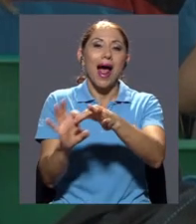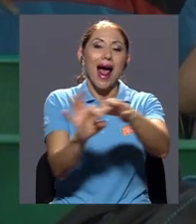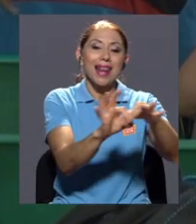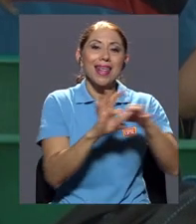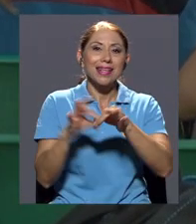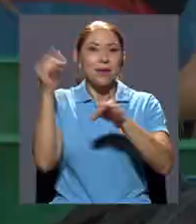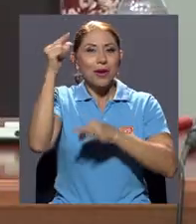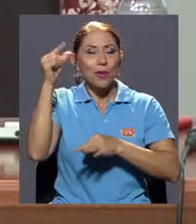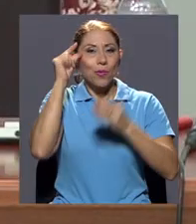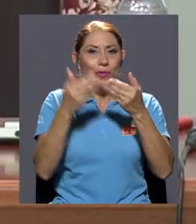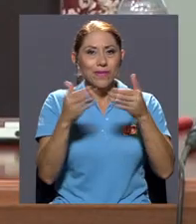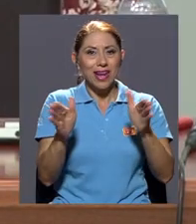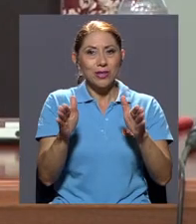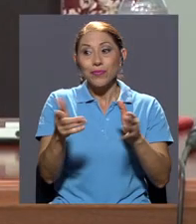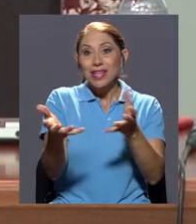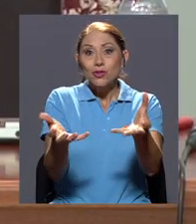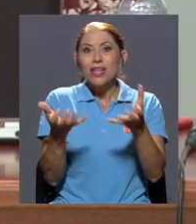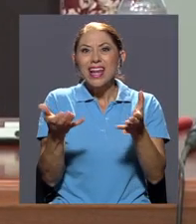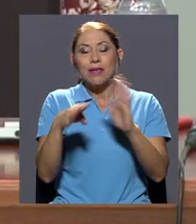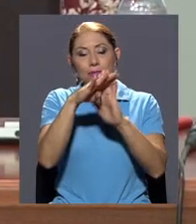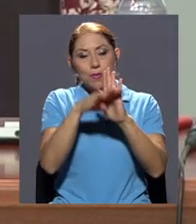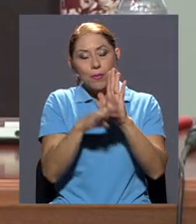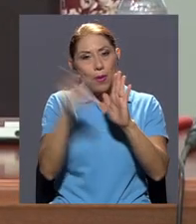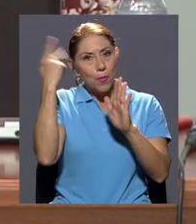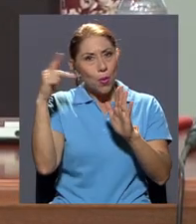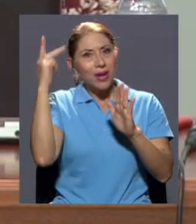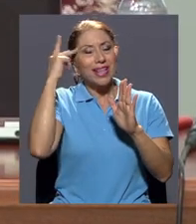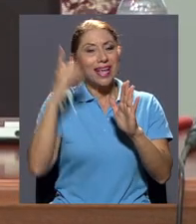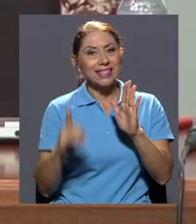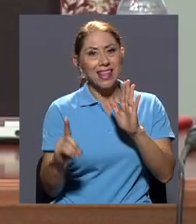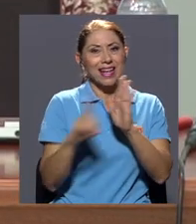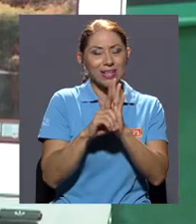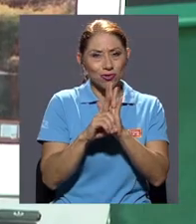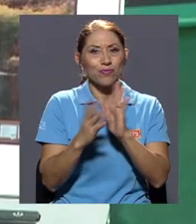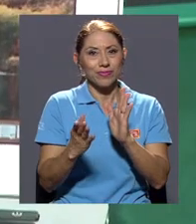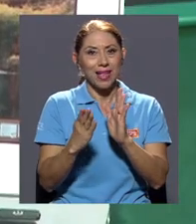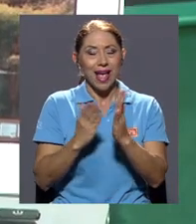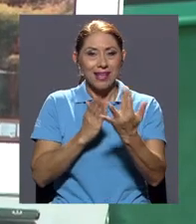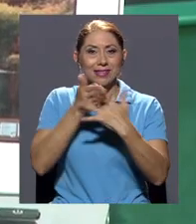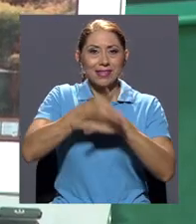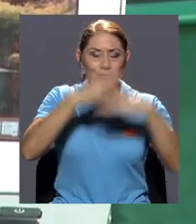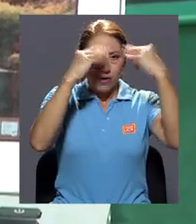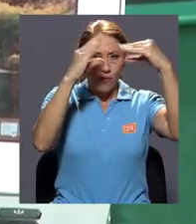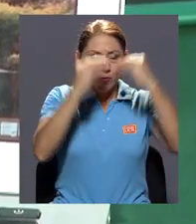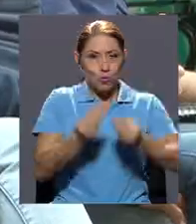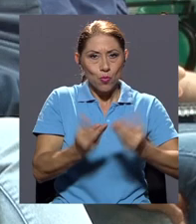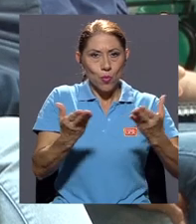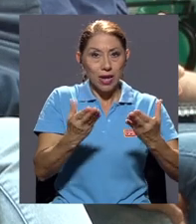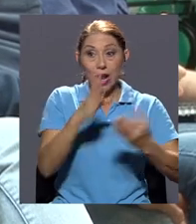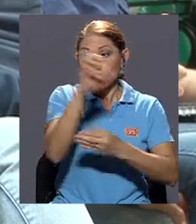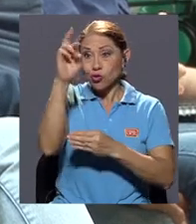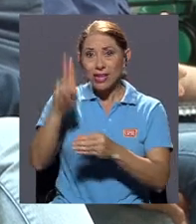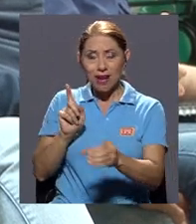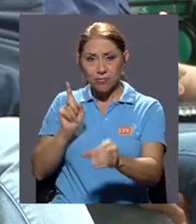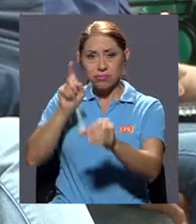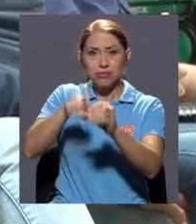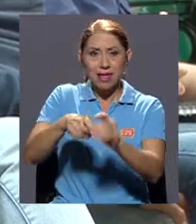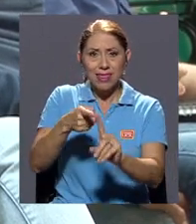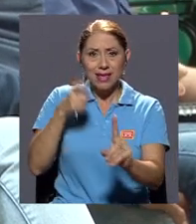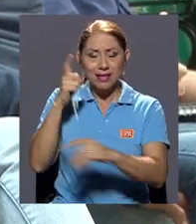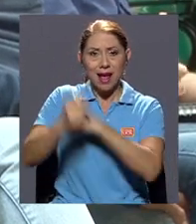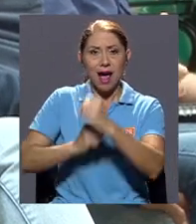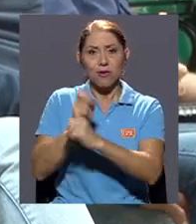destinada a promover la adopción de políticas de derecho de acceso a la información pública y de la cual Costa Rica forma parte desde el 2012.